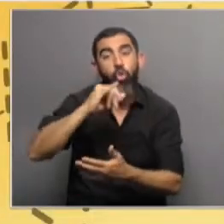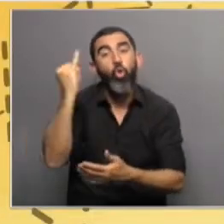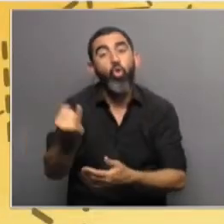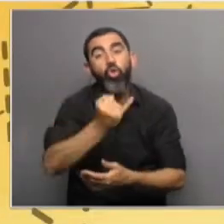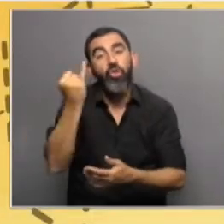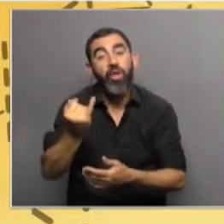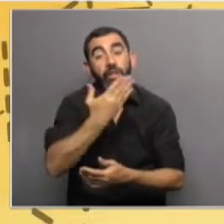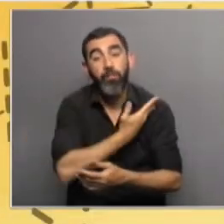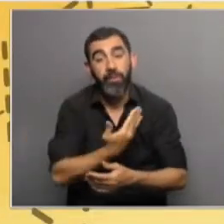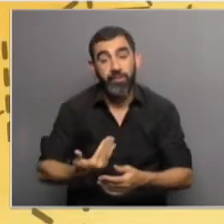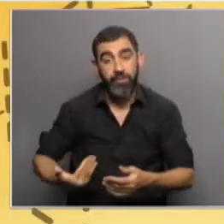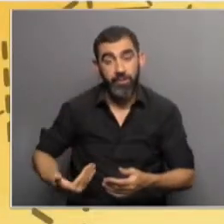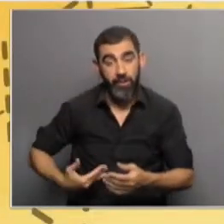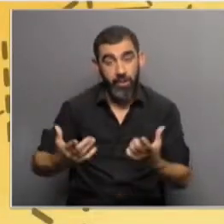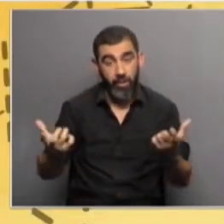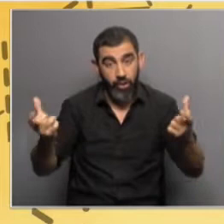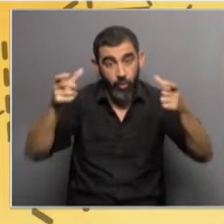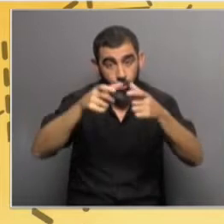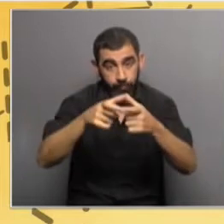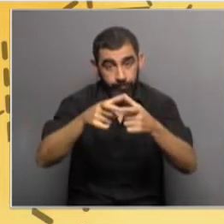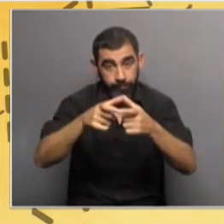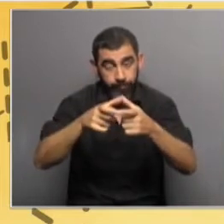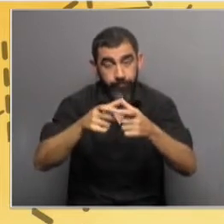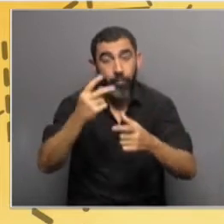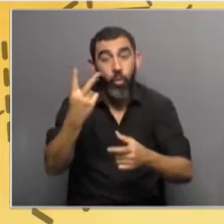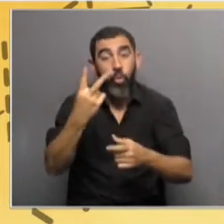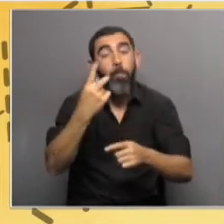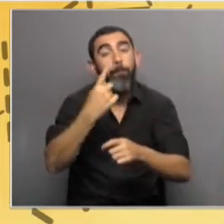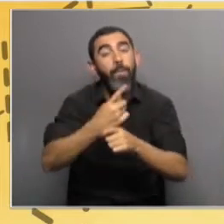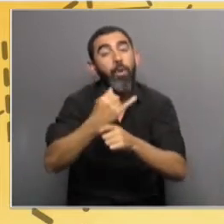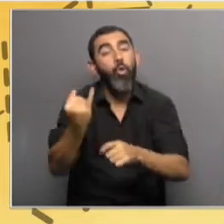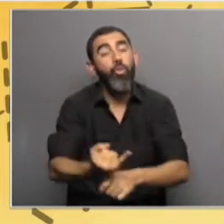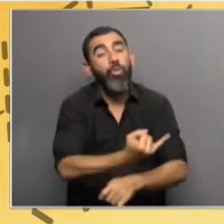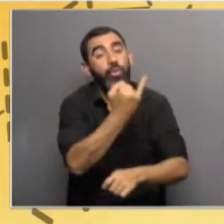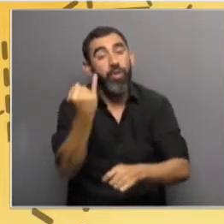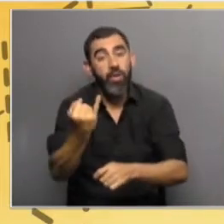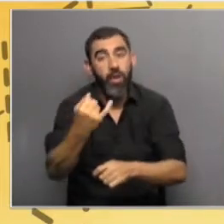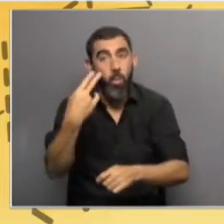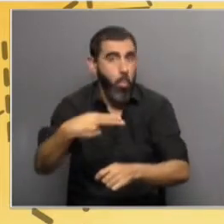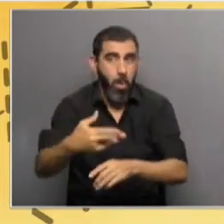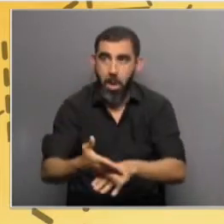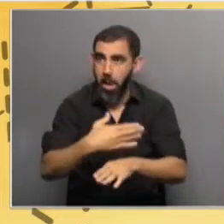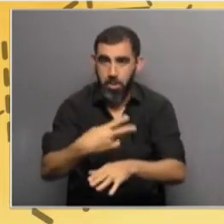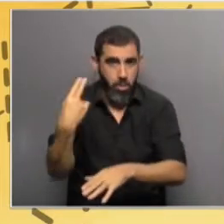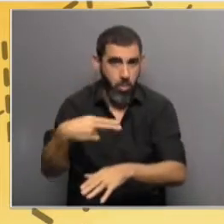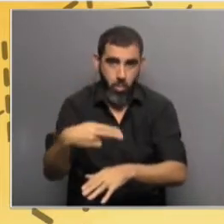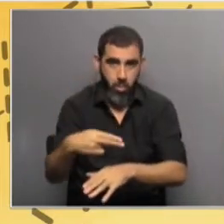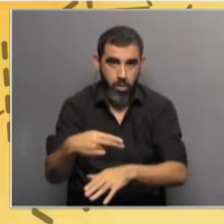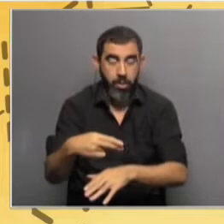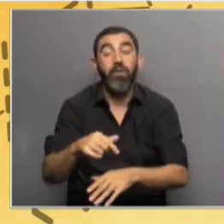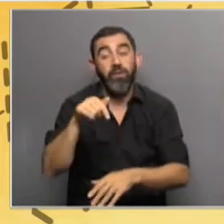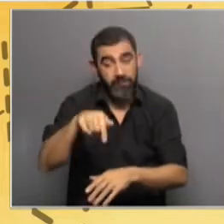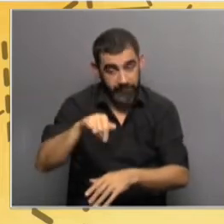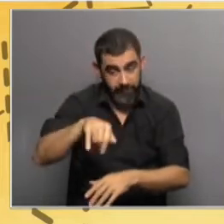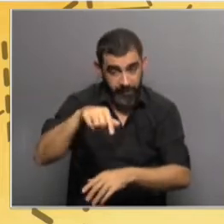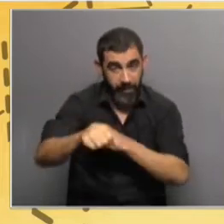presidentes, de cumbre, los dos primeros días, que es algo que no es habitual en otras reuniones. Eso sucedió